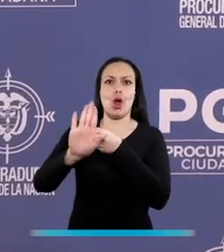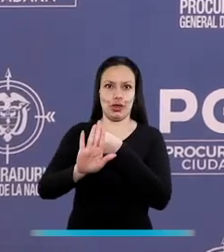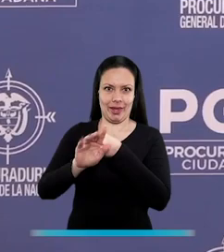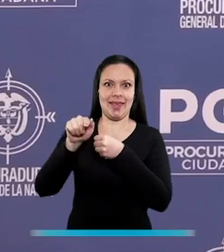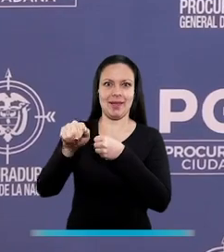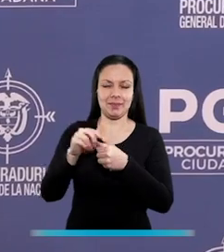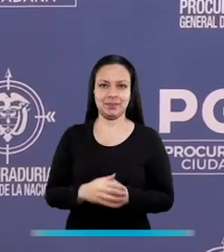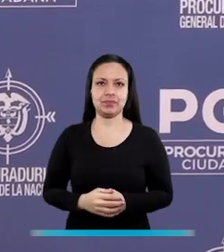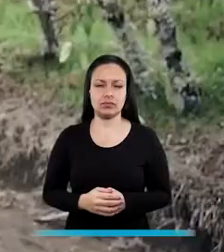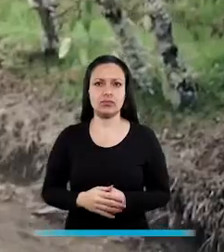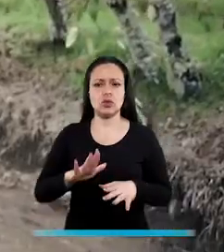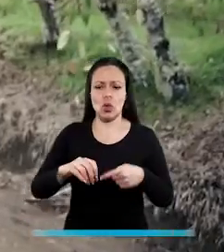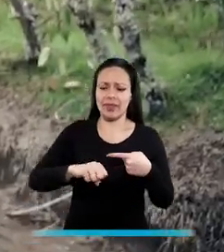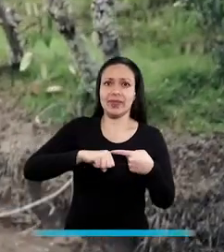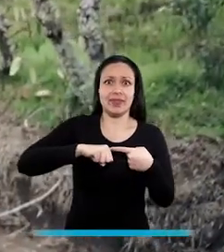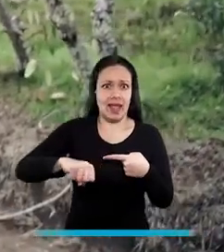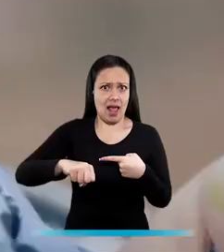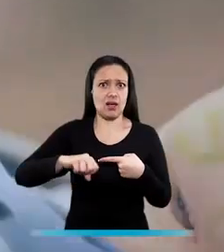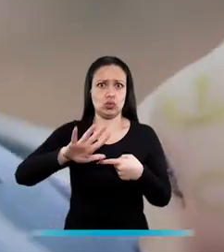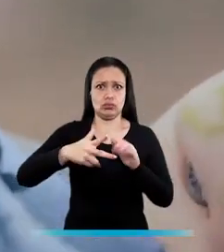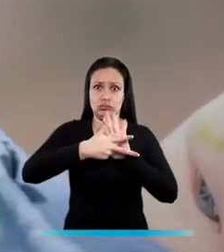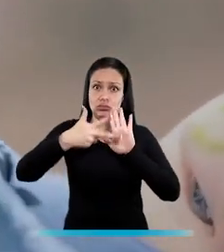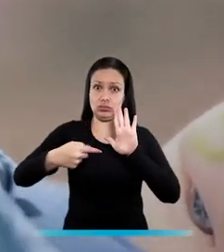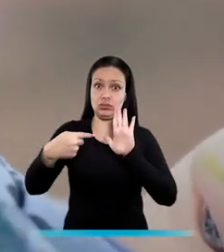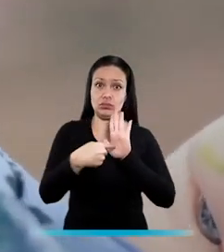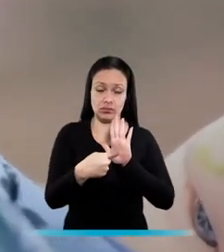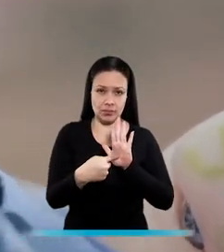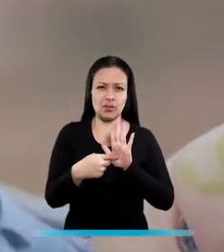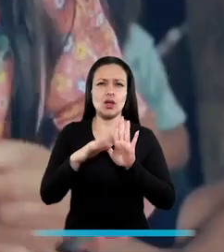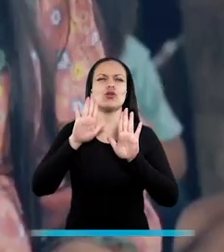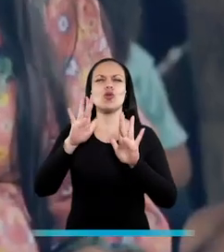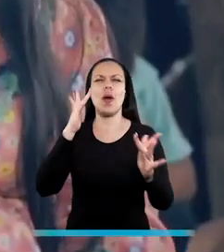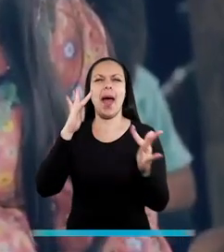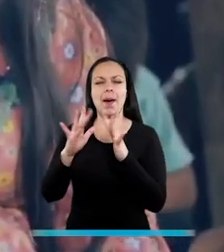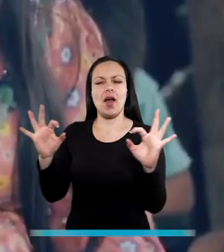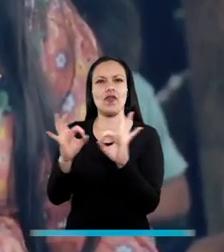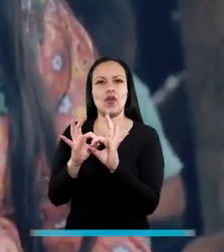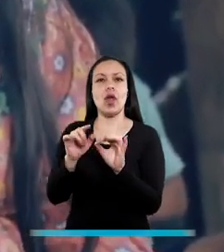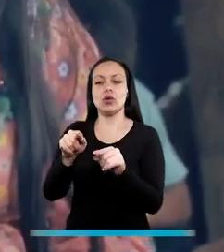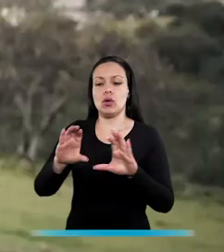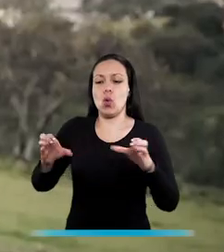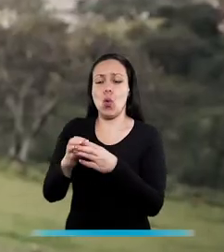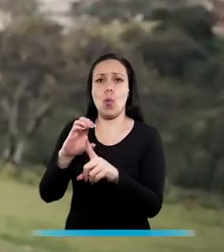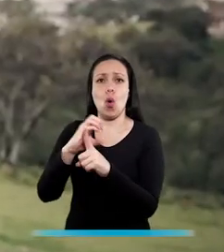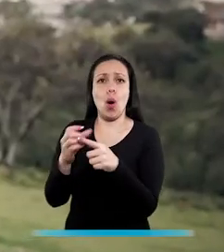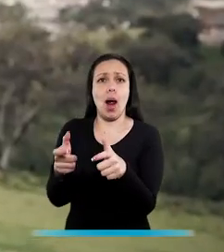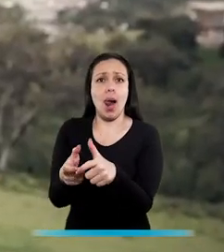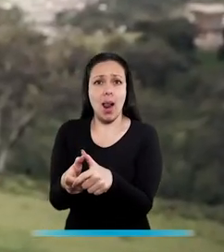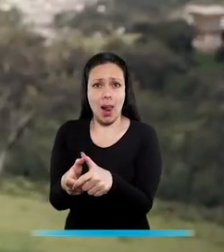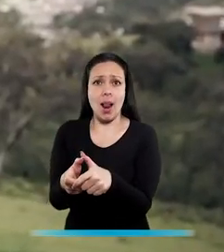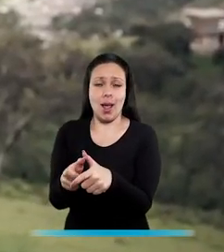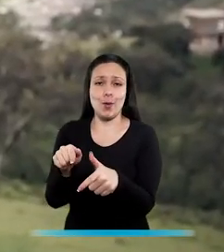lo que protege la Constitución. El título de derechos de la Constitución en materia de poblaciones étnicas es uno de los ejes